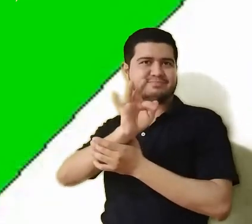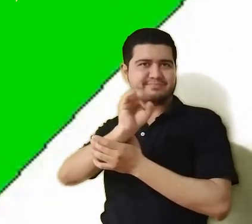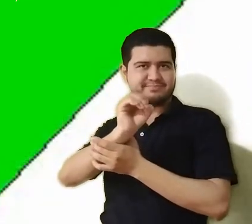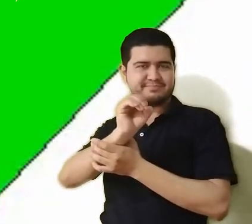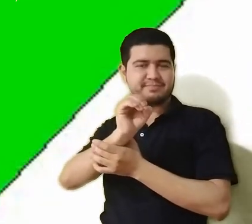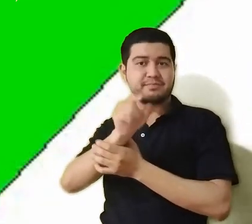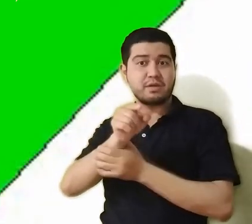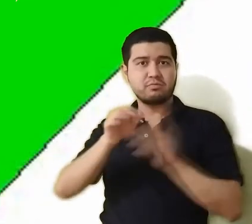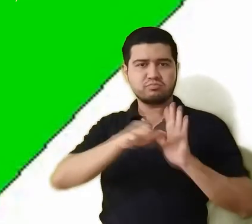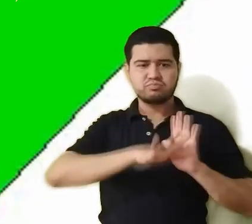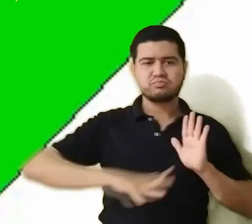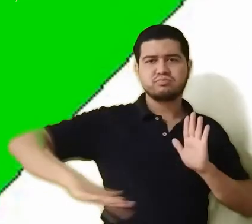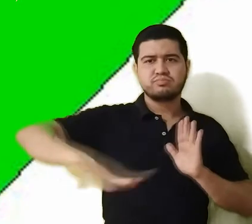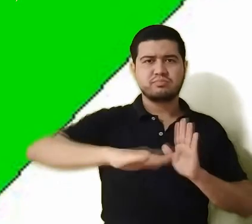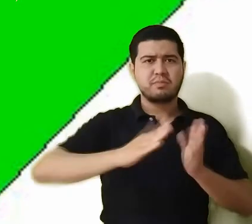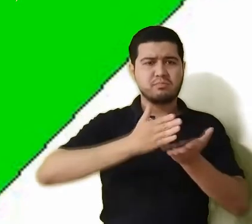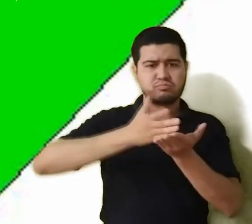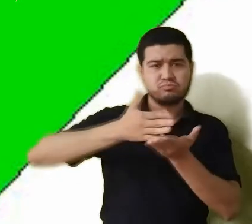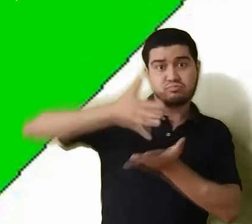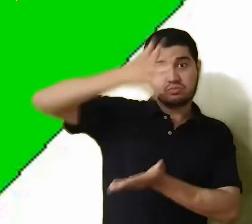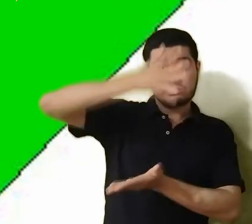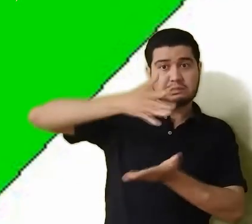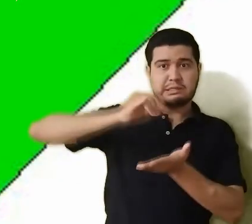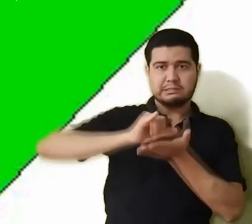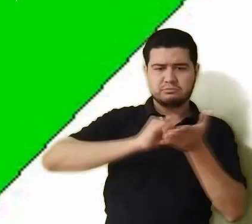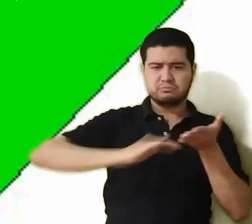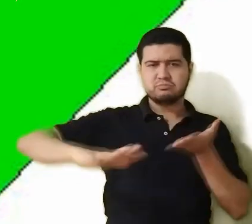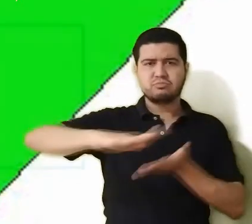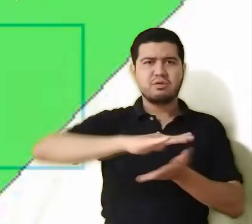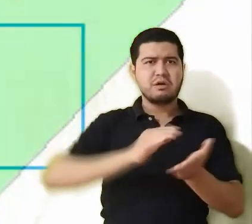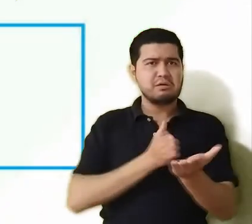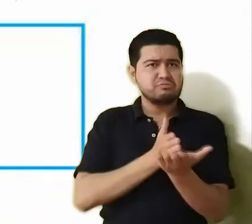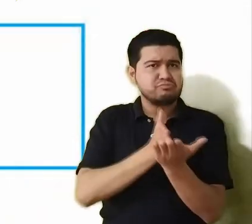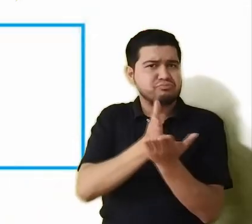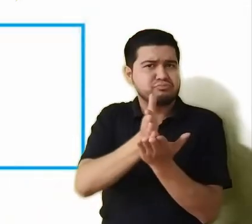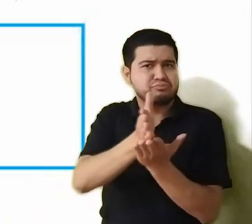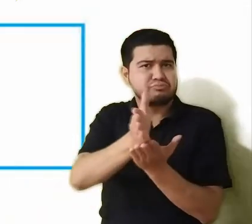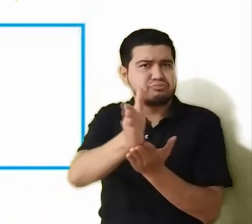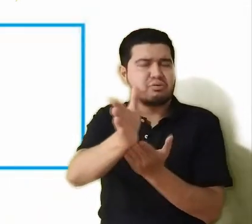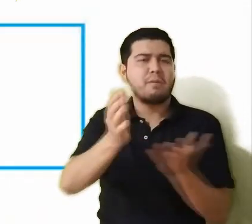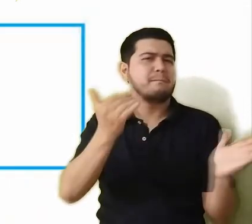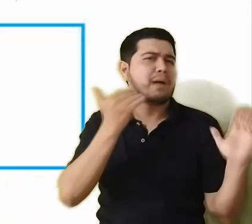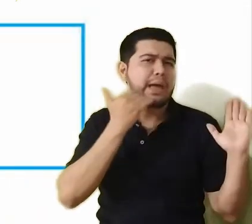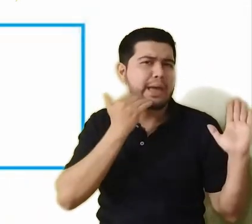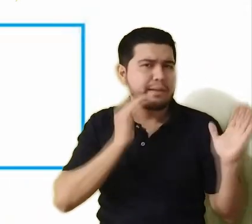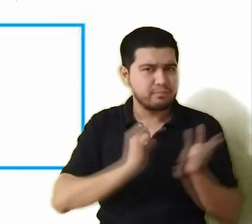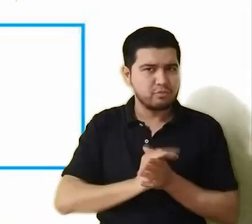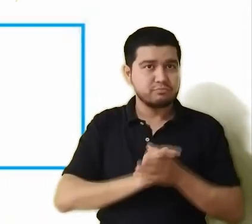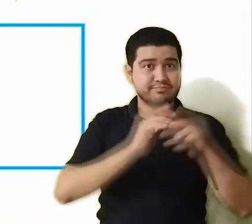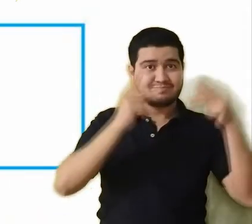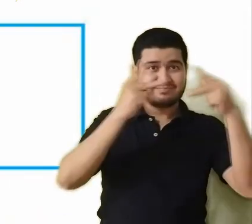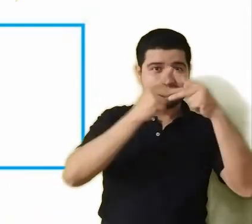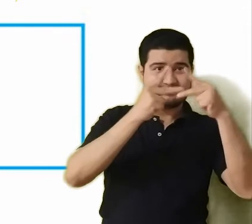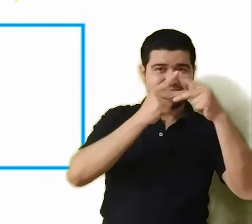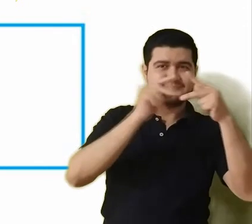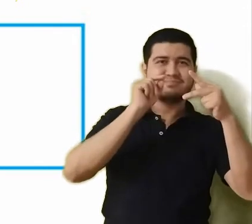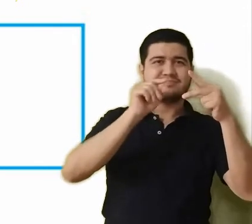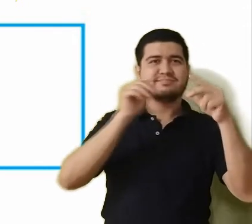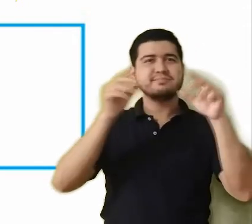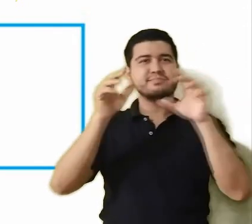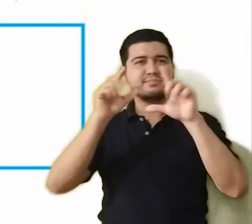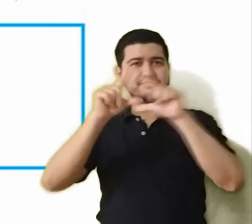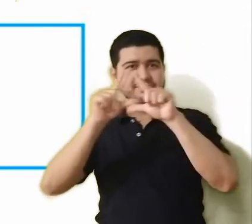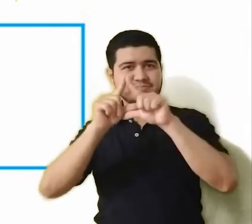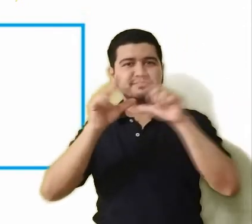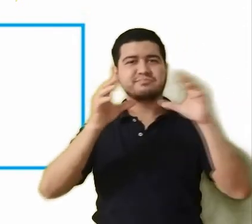superficie infinita formada por puntos y rectas. Por ejemplo, las figuras geométricas como trapecios,